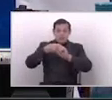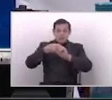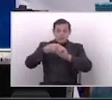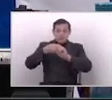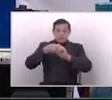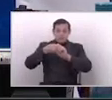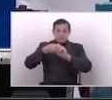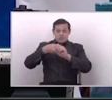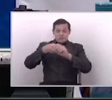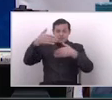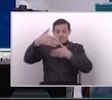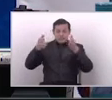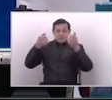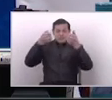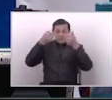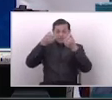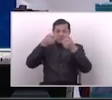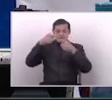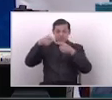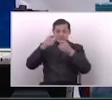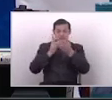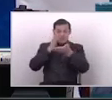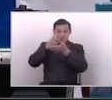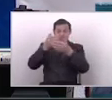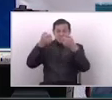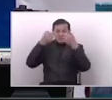centro en donde se encuentra,